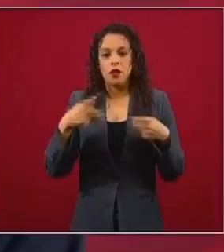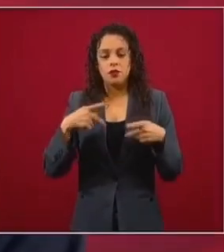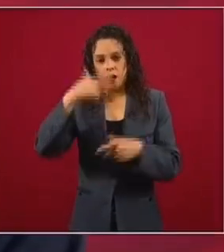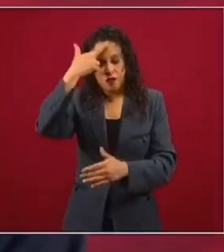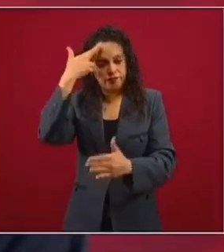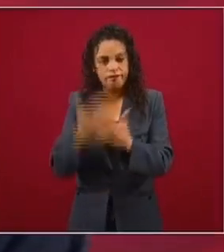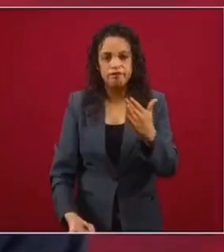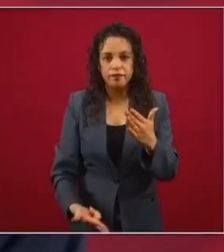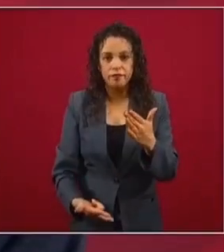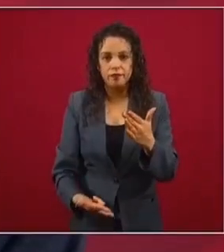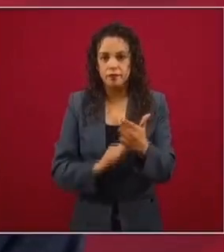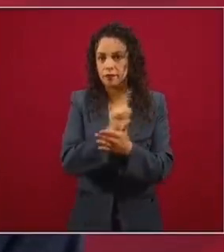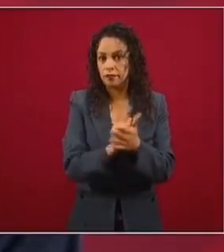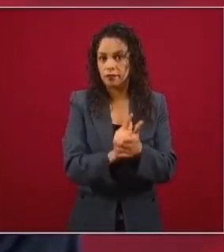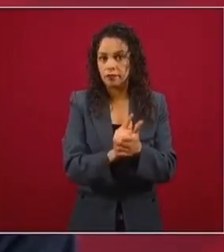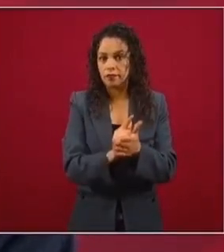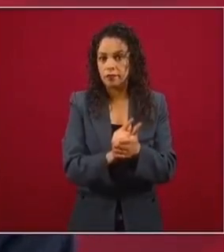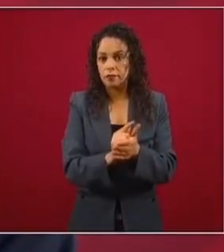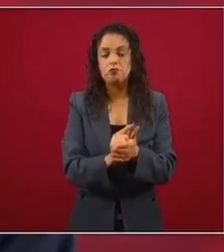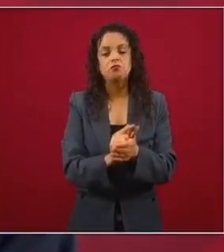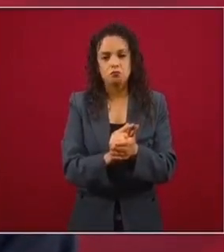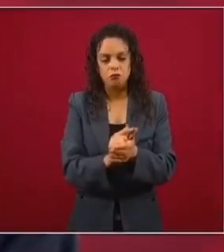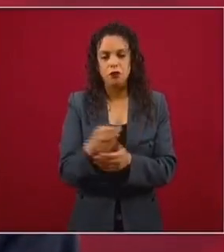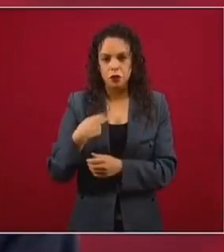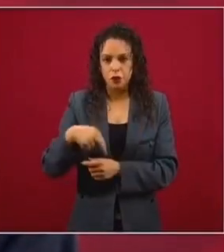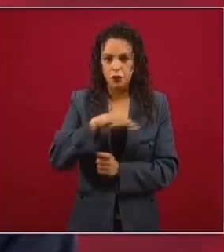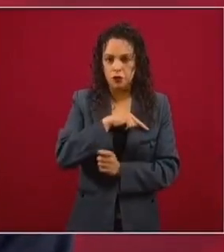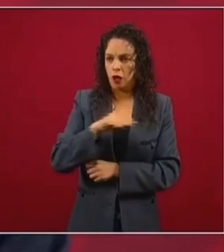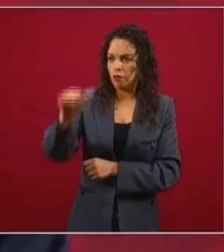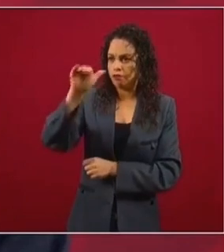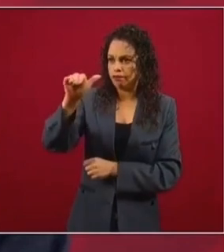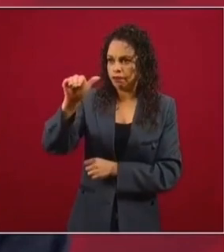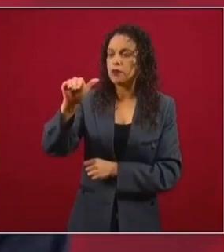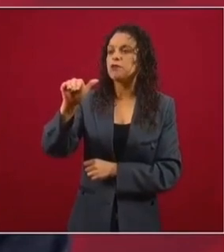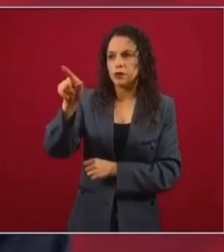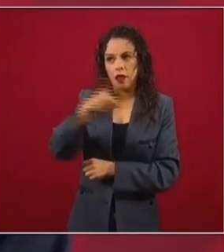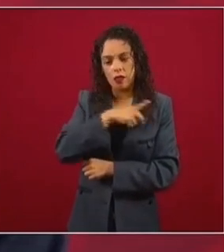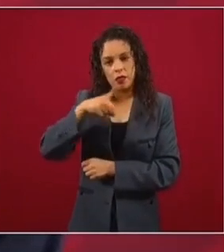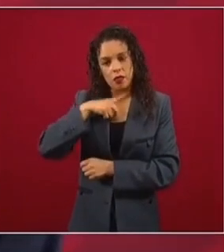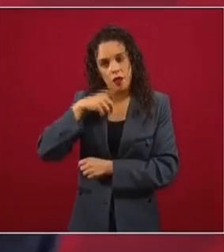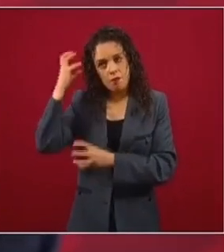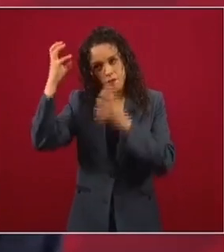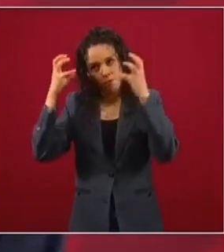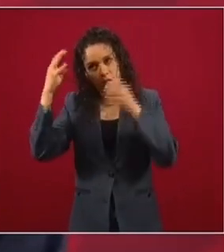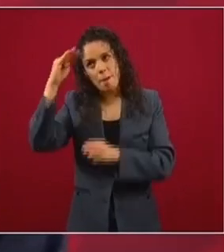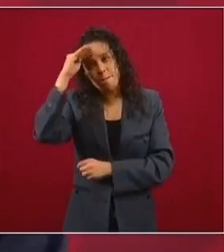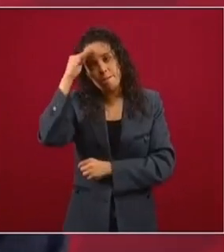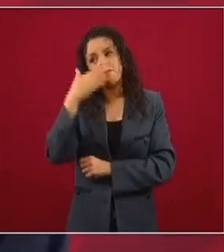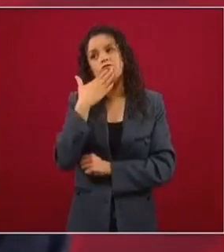de llamarlos a que reconsideren y que piensen.